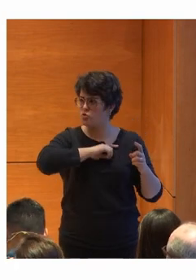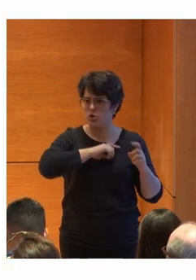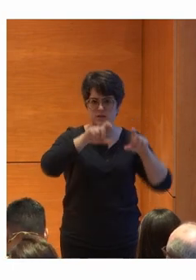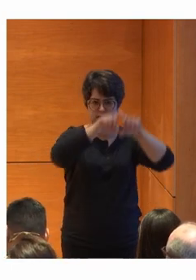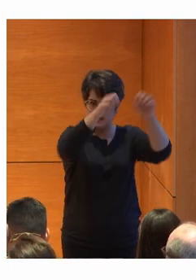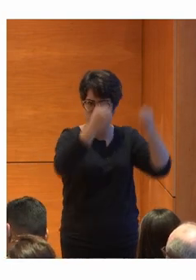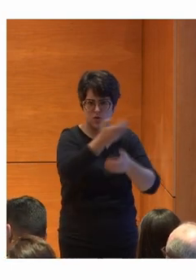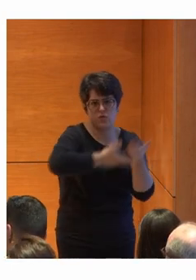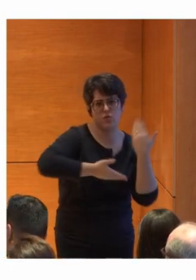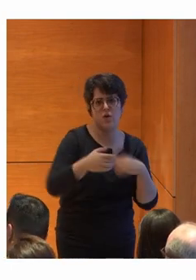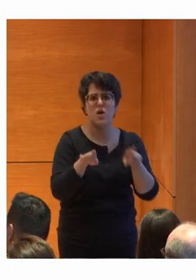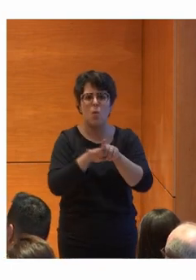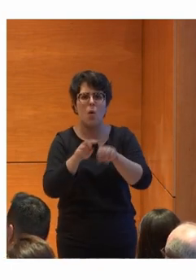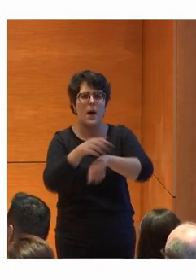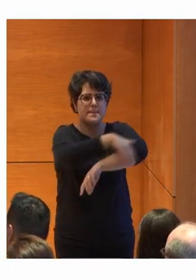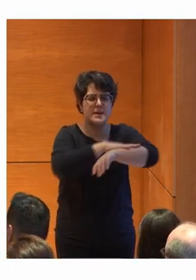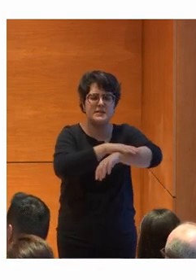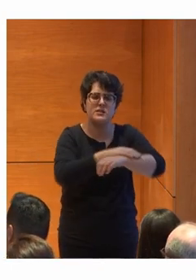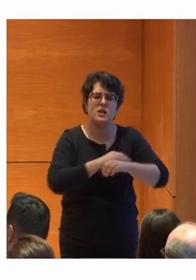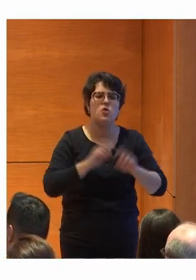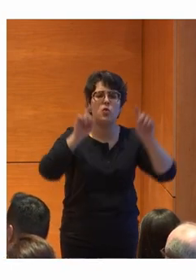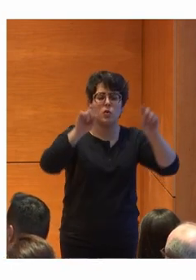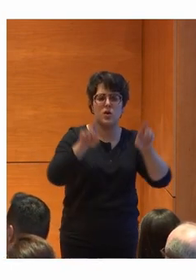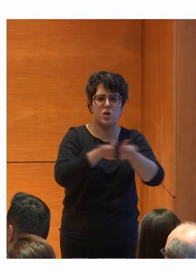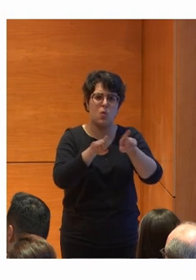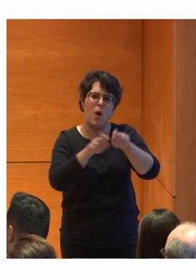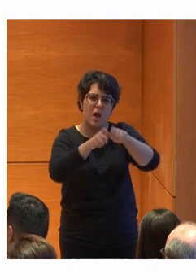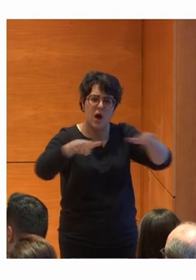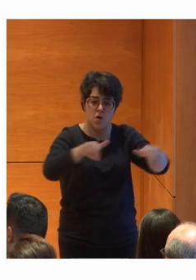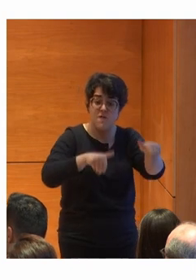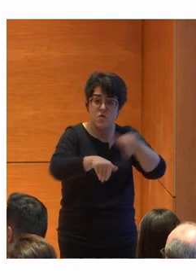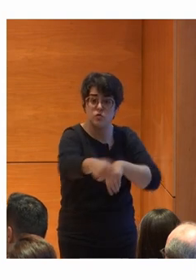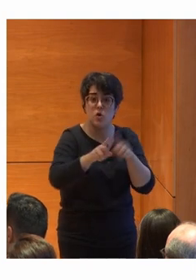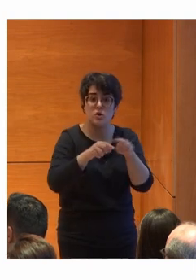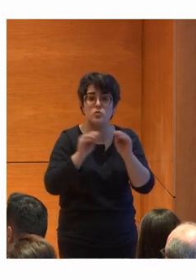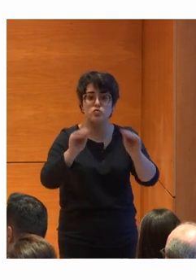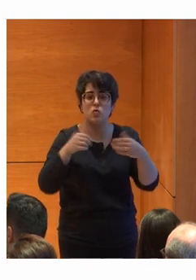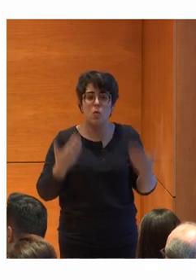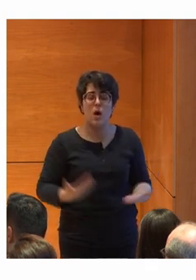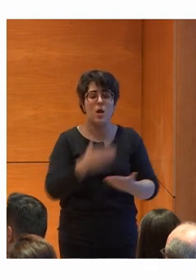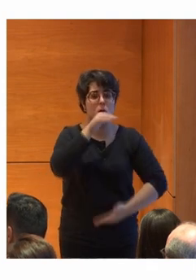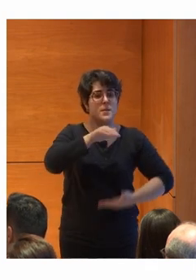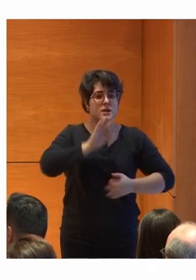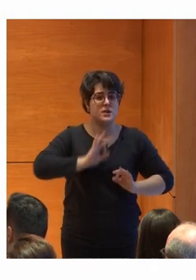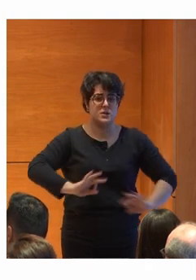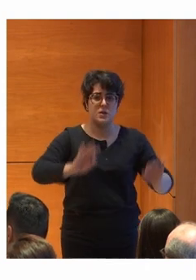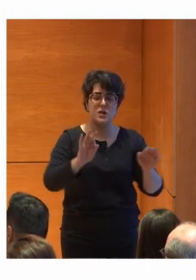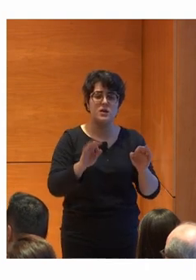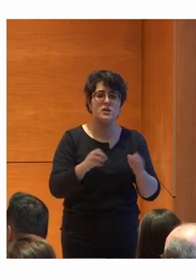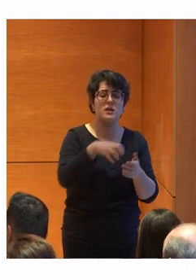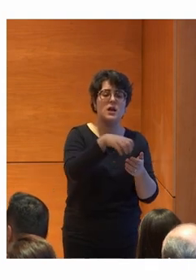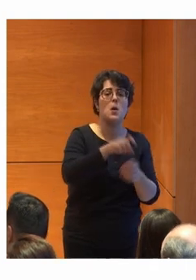instituciones, como el Ministerio de Educación, con proyectos como Aula del Futuro, que pretende mejorar las competencias de los